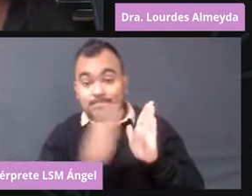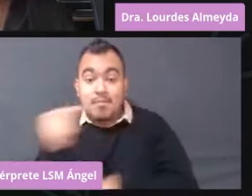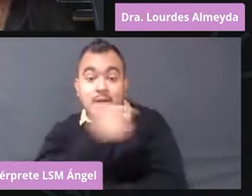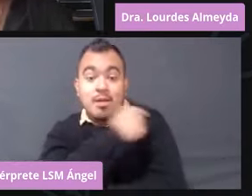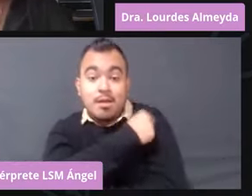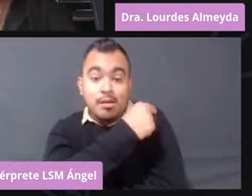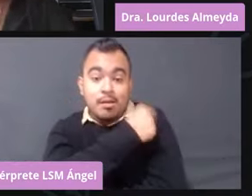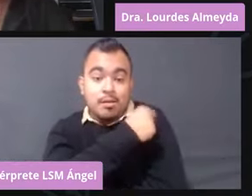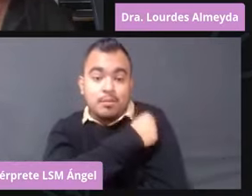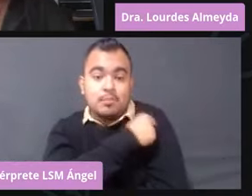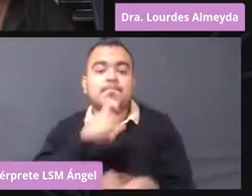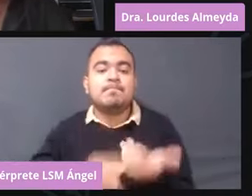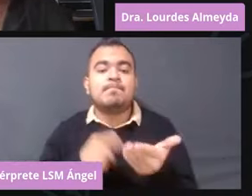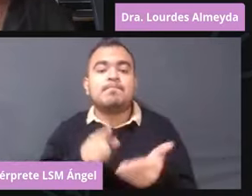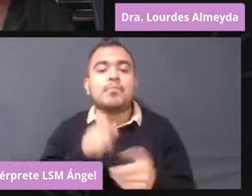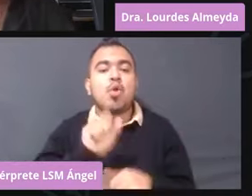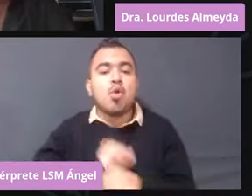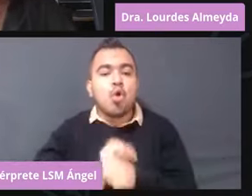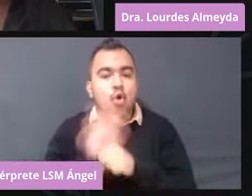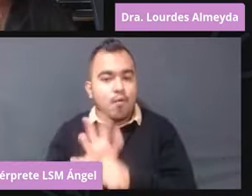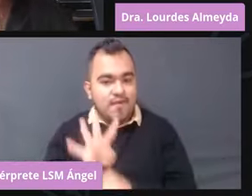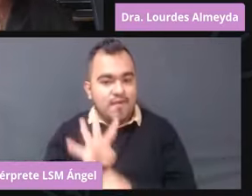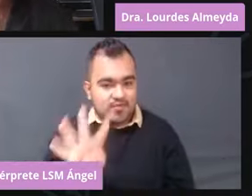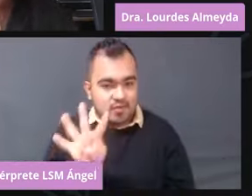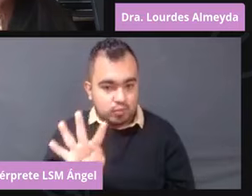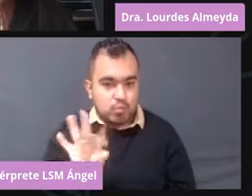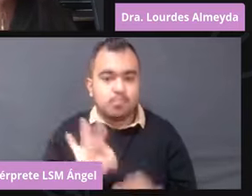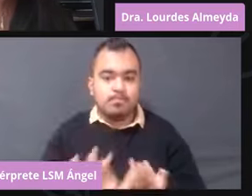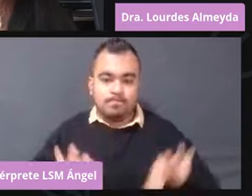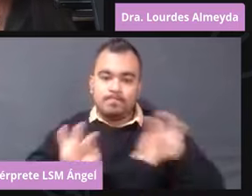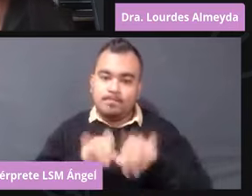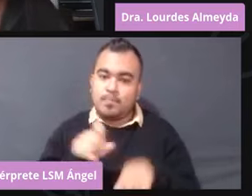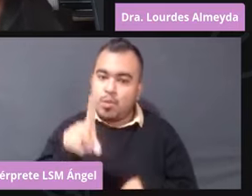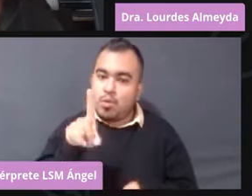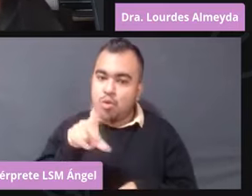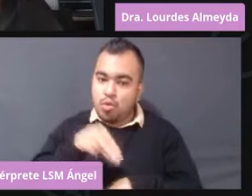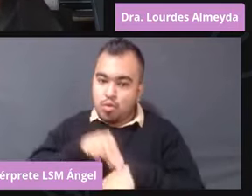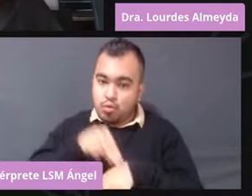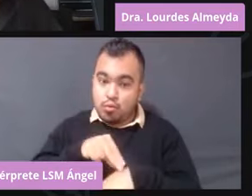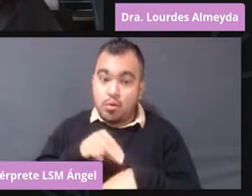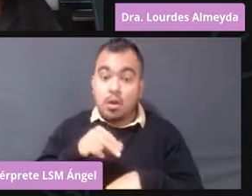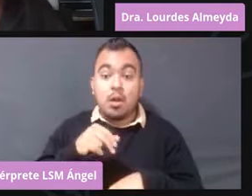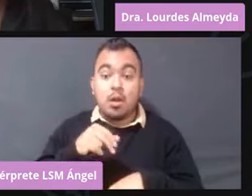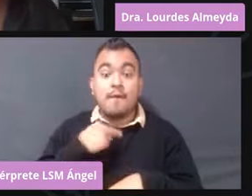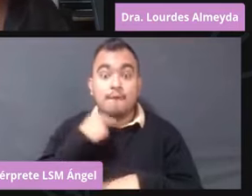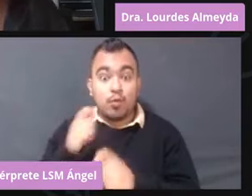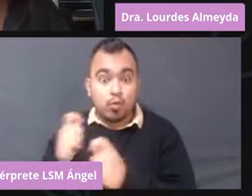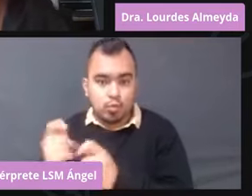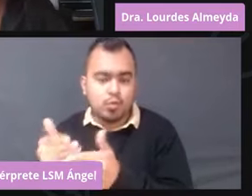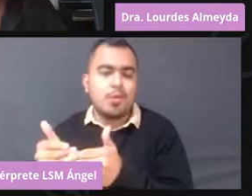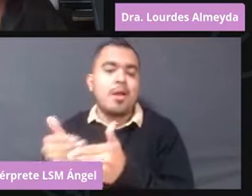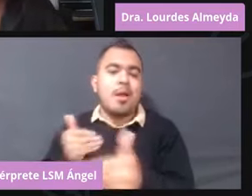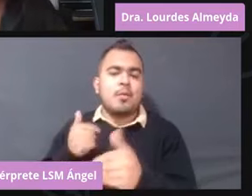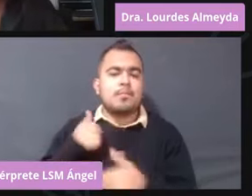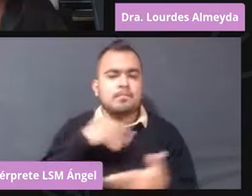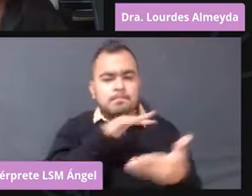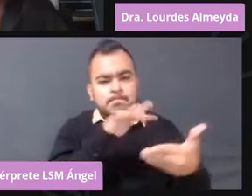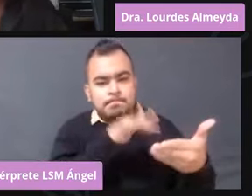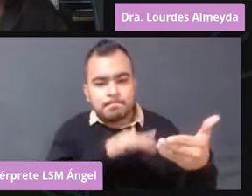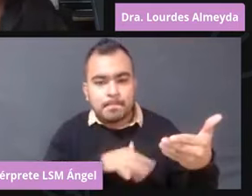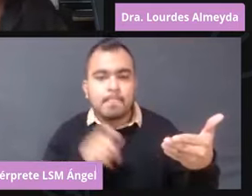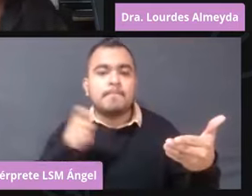proceso de vacunación contra el-19. Doctora, antes de cederle el uso de la voz, me permitiré leer su semblanza